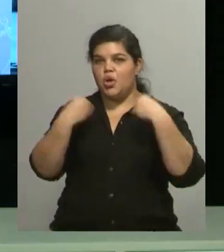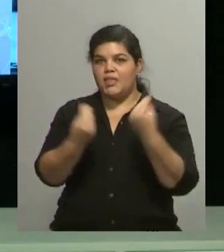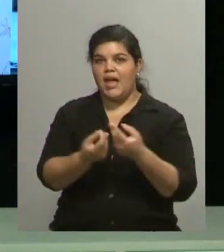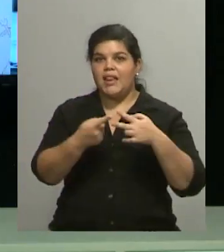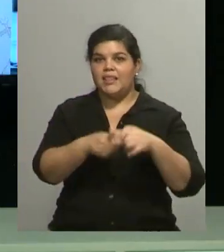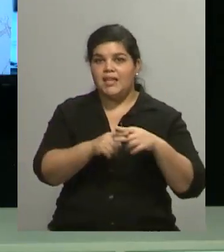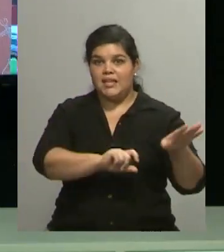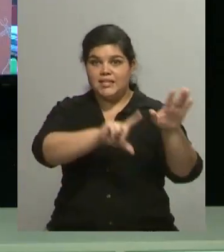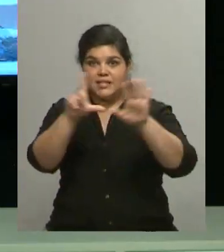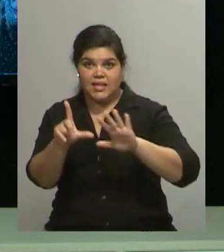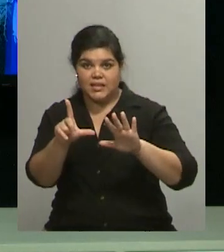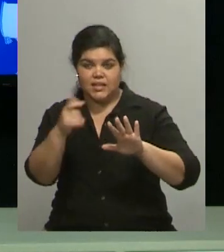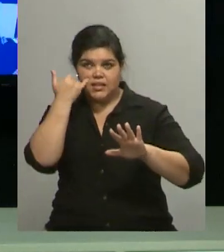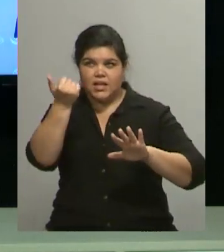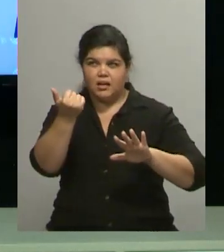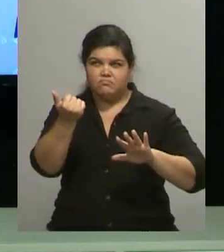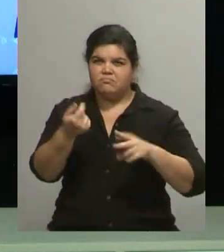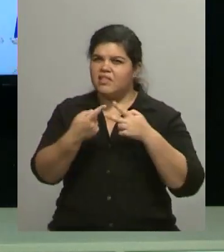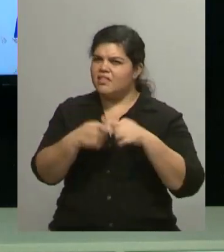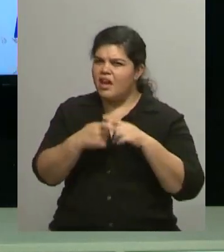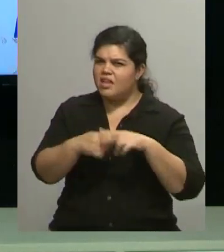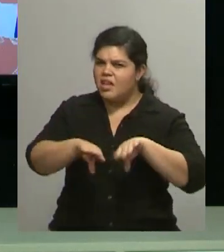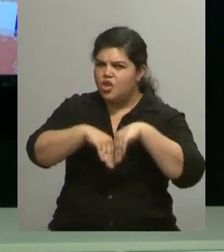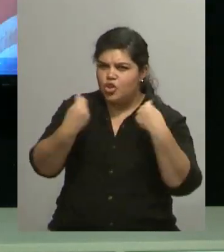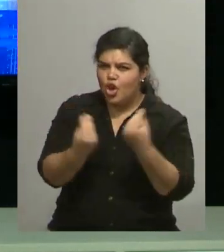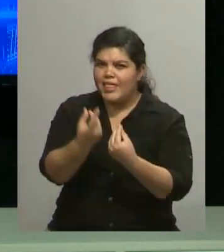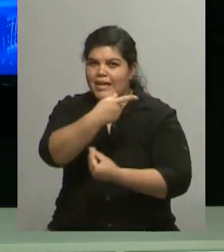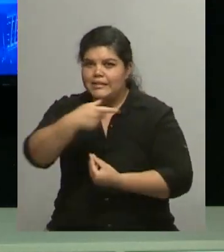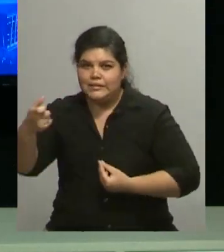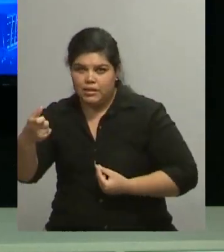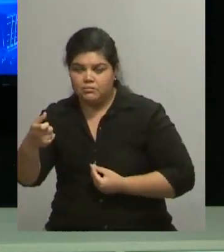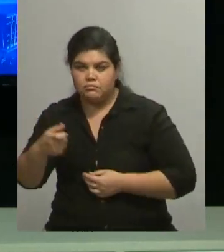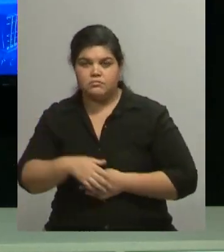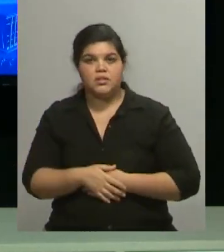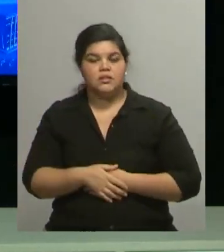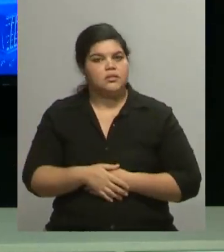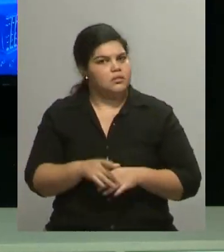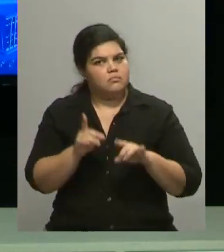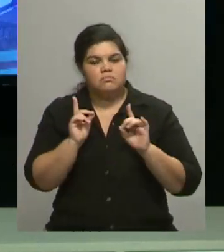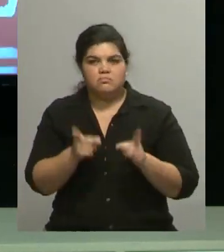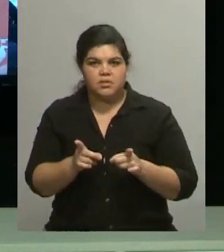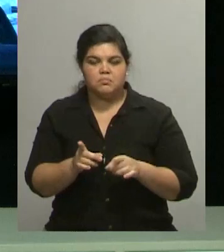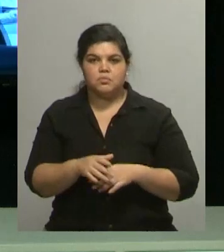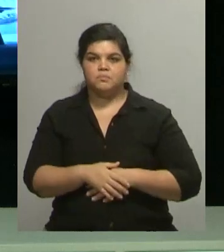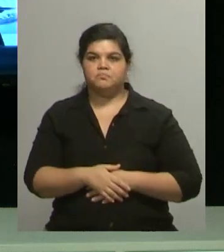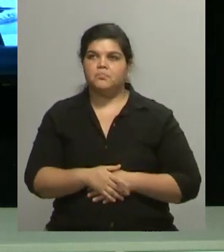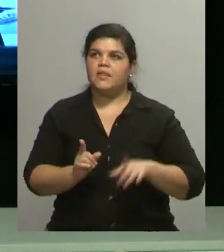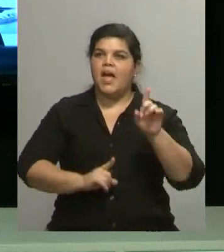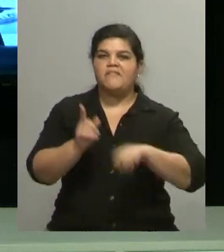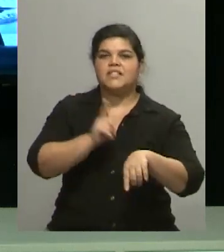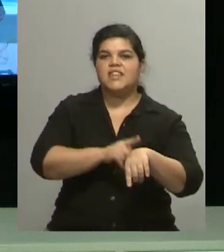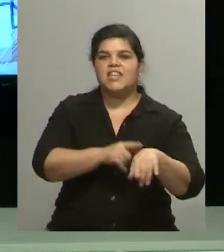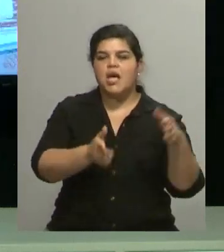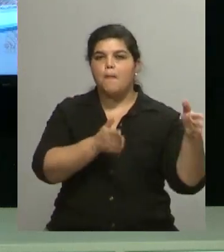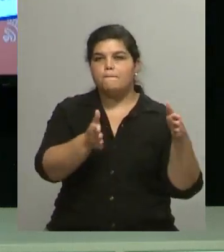tenemos alrededor de unos 100 talleres, más o menos. Y con una, o sea, hay épocas que hemos tenido de